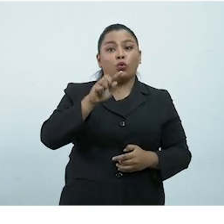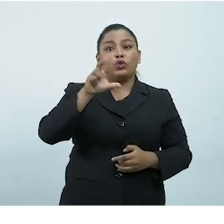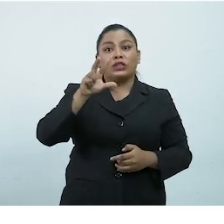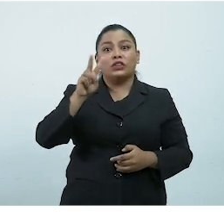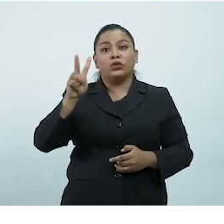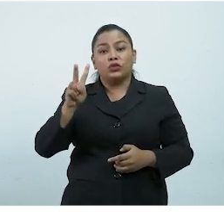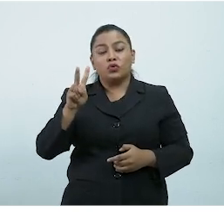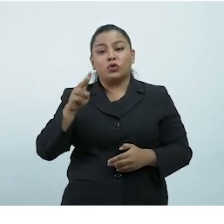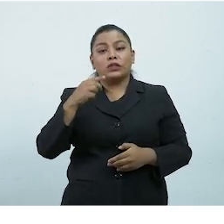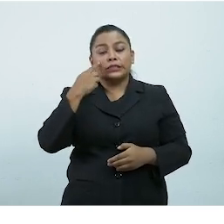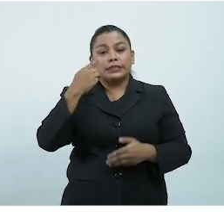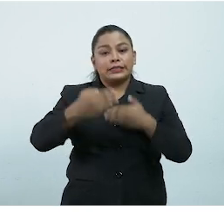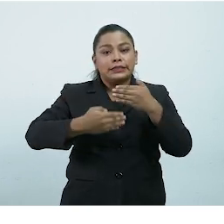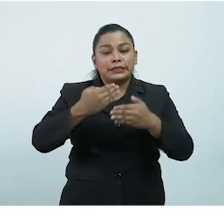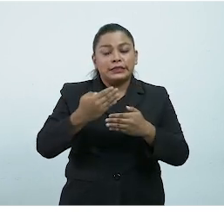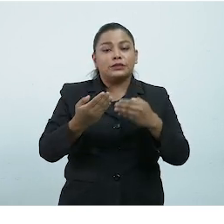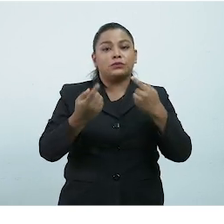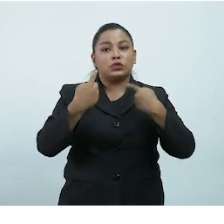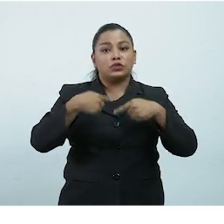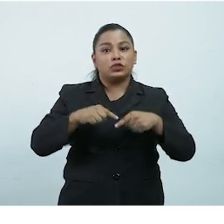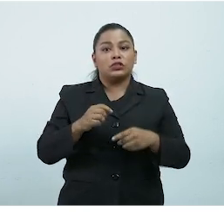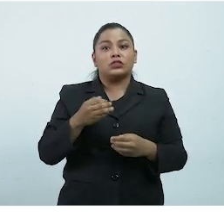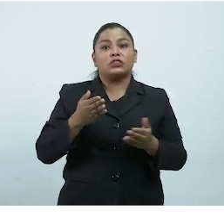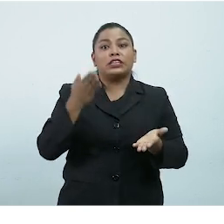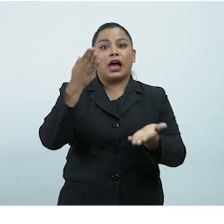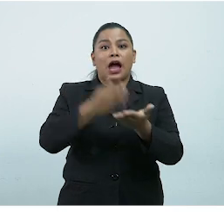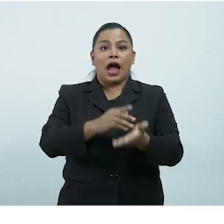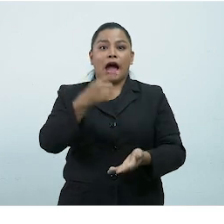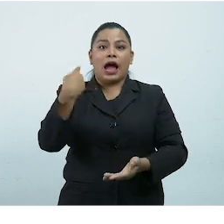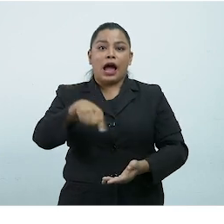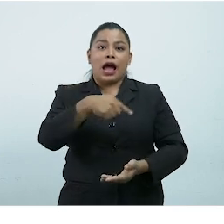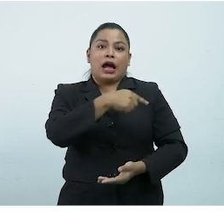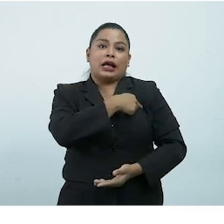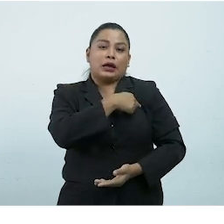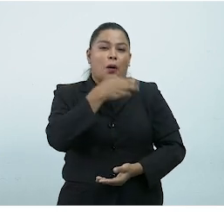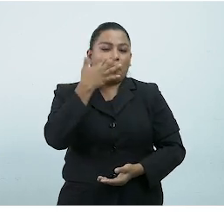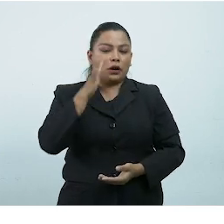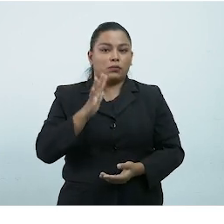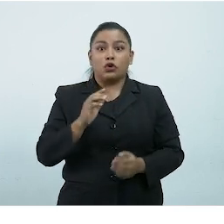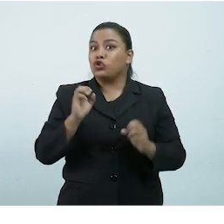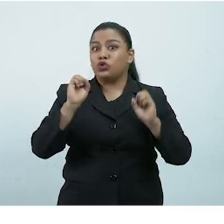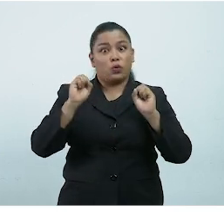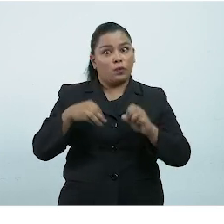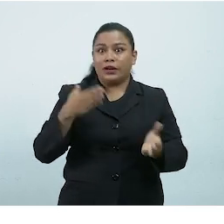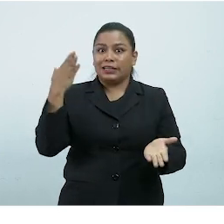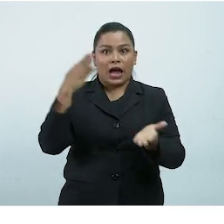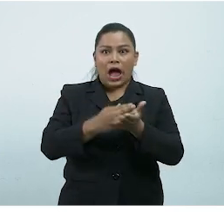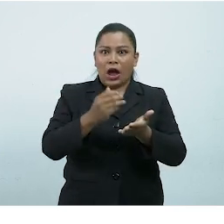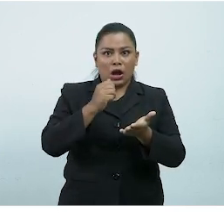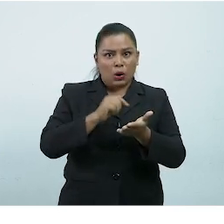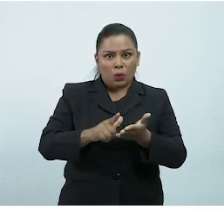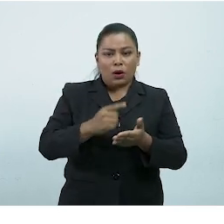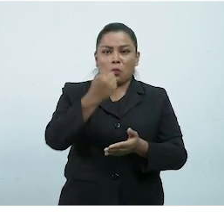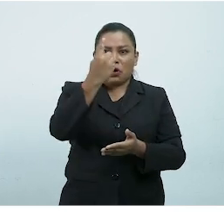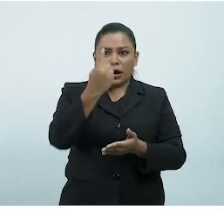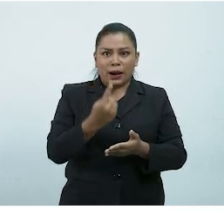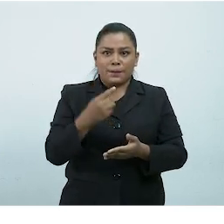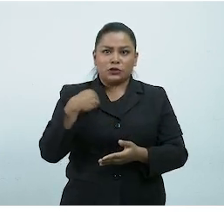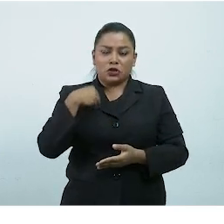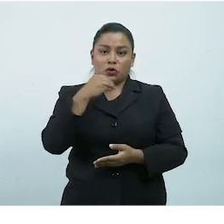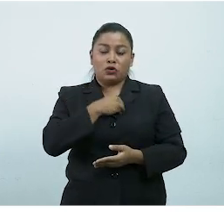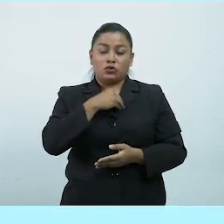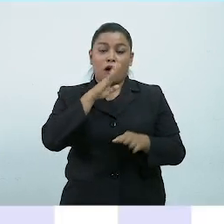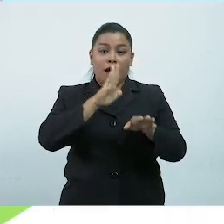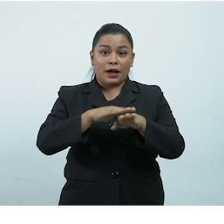indicaciones del establecimiento de salud más cercano Y no asistir a la institución educativa hasta que el personal de salud se lo indique